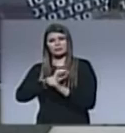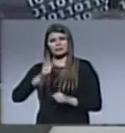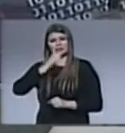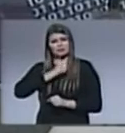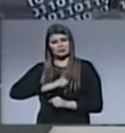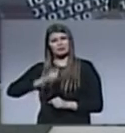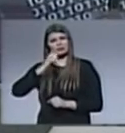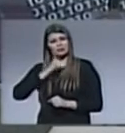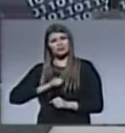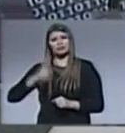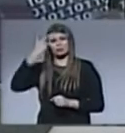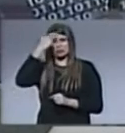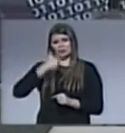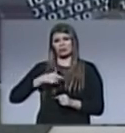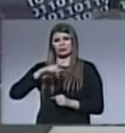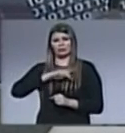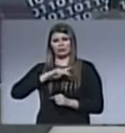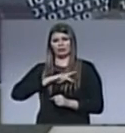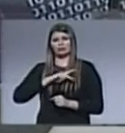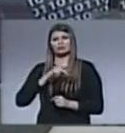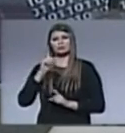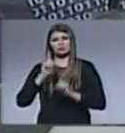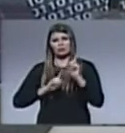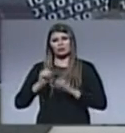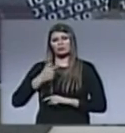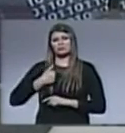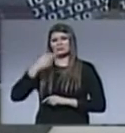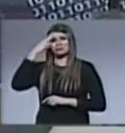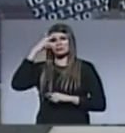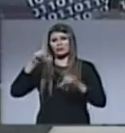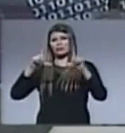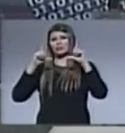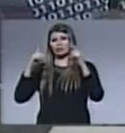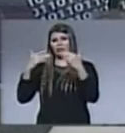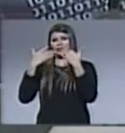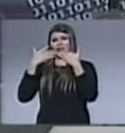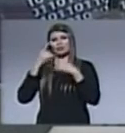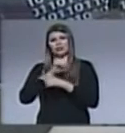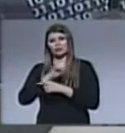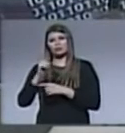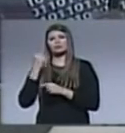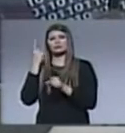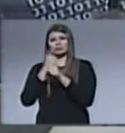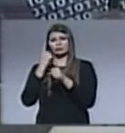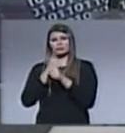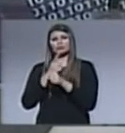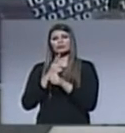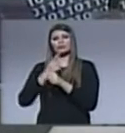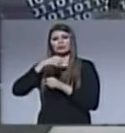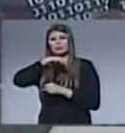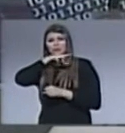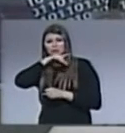diario al poder a los privilegios a la honra a la deshonestidad y a la gran tentación de